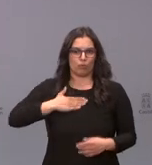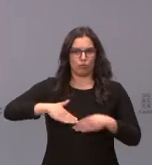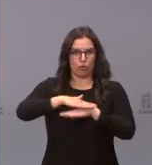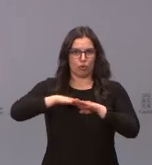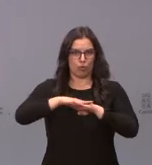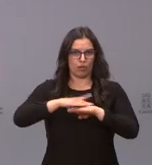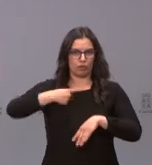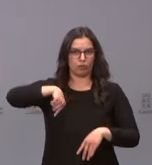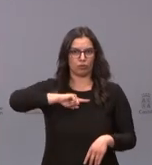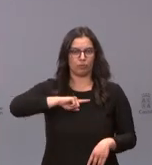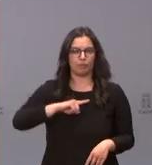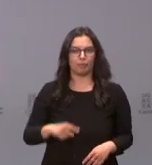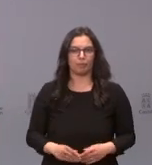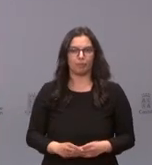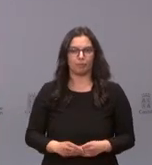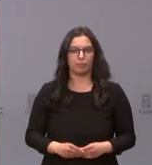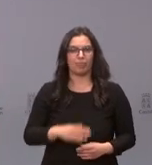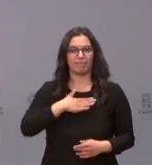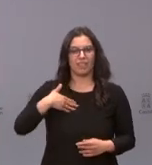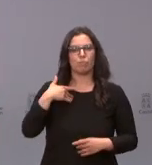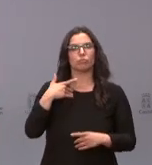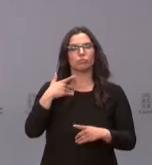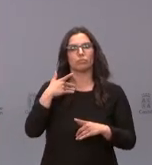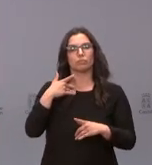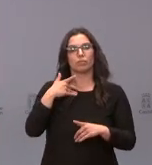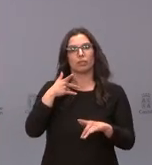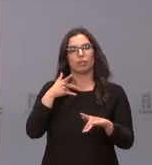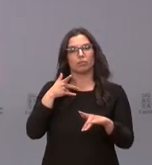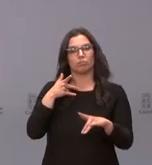hacer accesible a toda la población